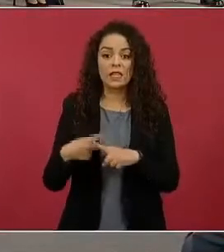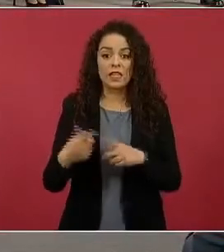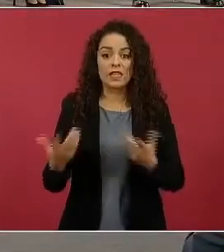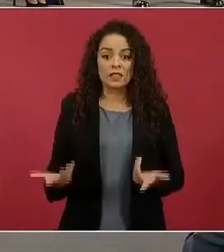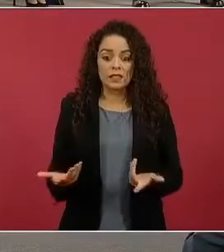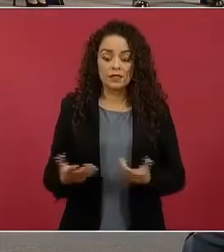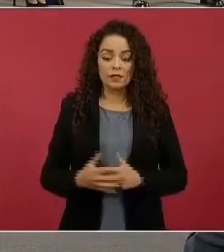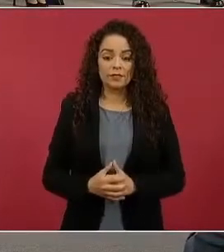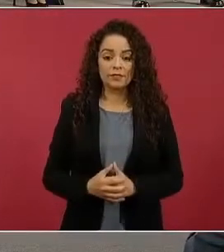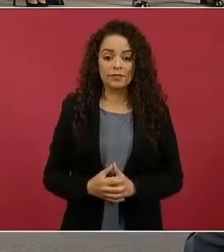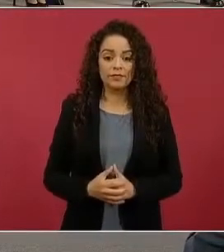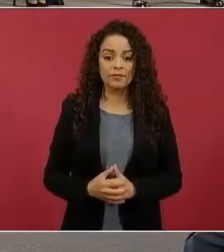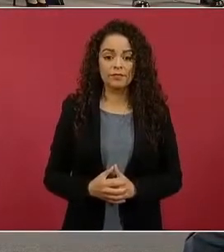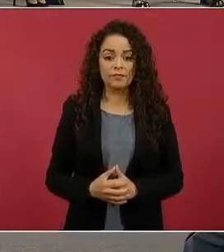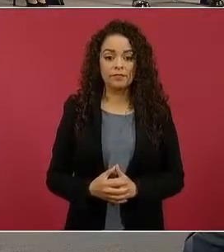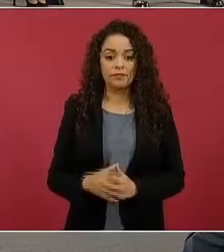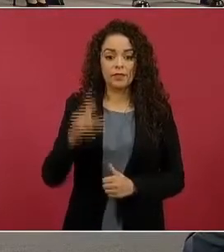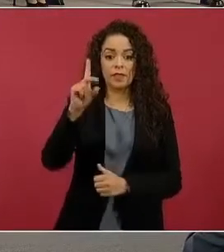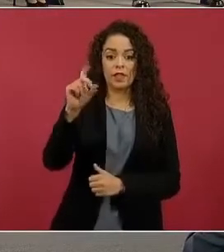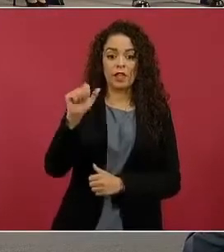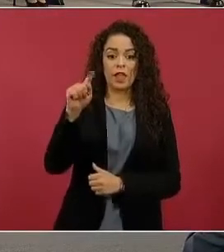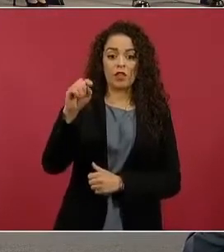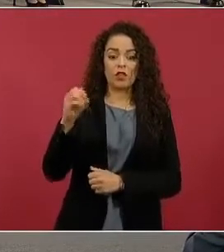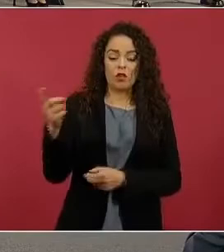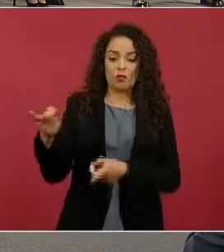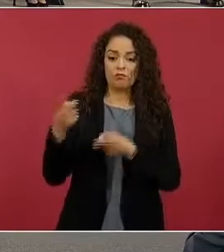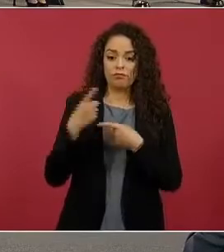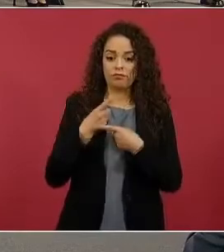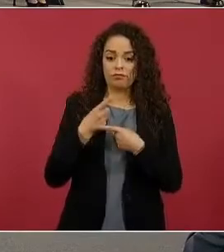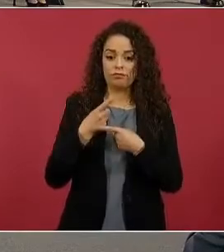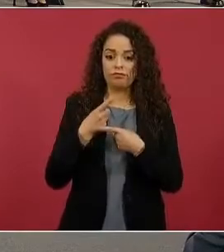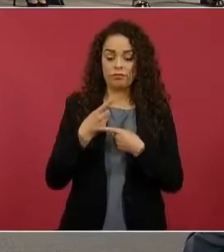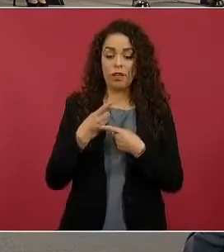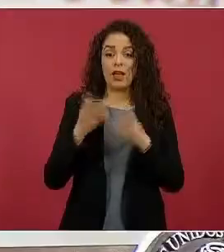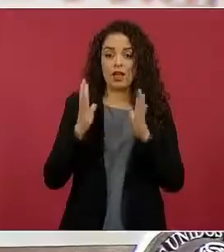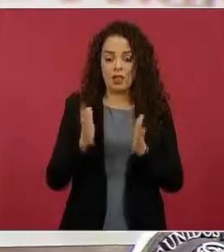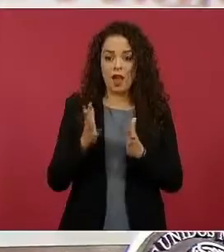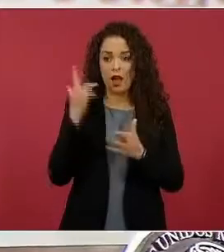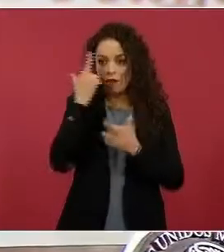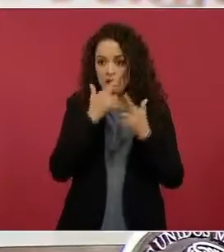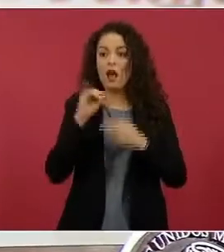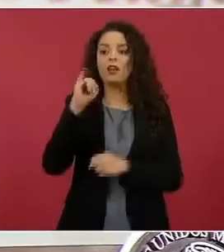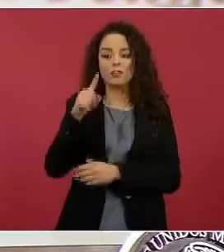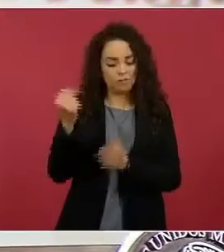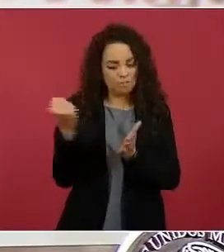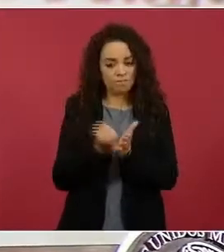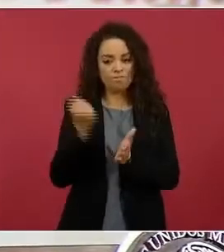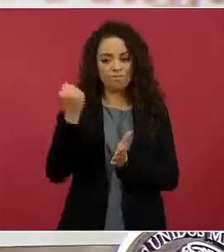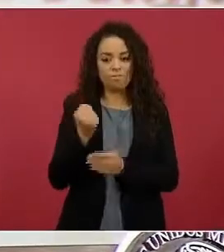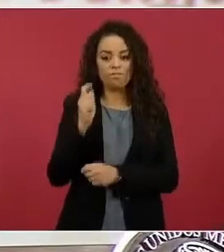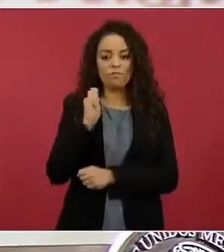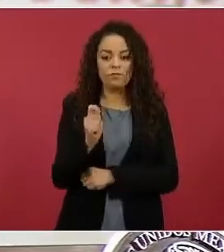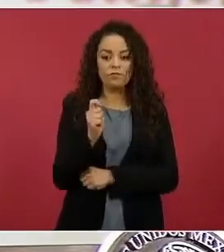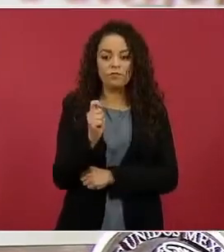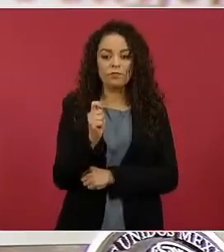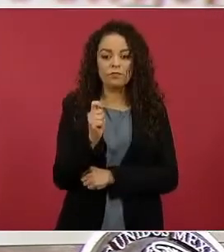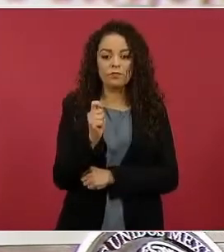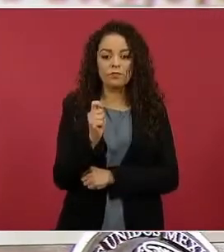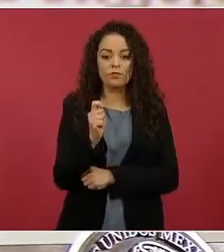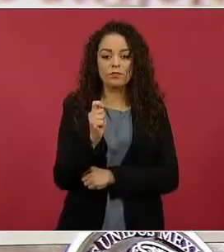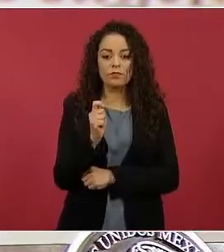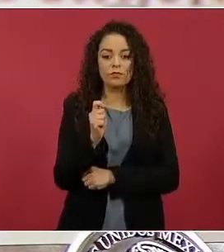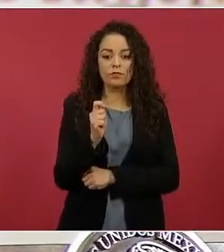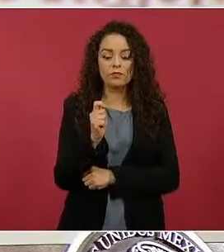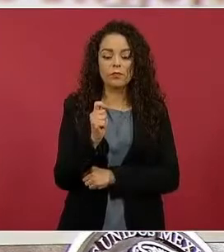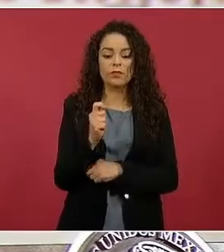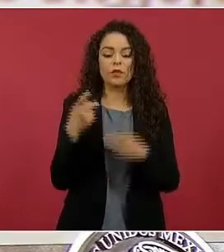Estos, de acuerdo al dato que nos ha brindado y que hemos certificado del Movimiento Nacional por